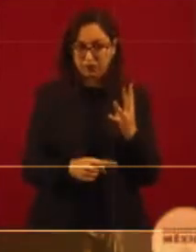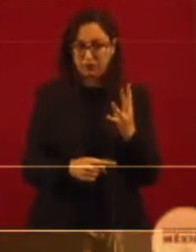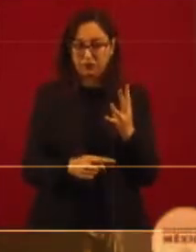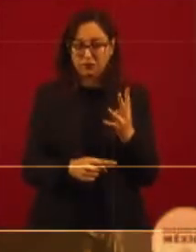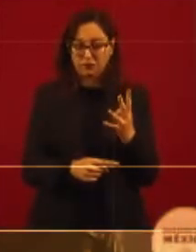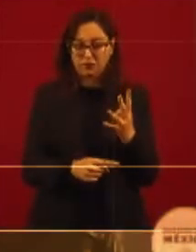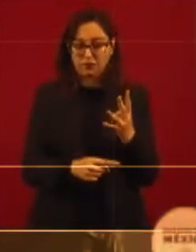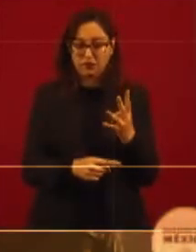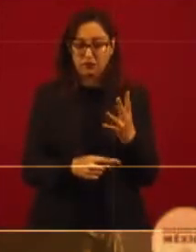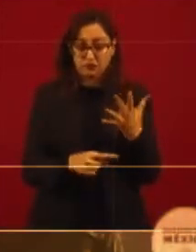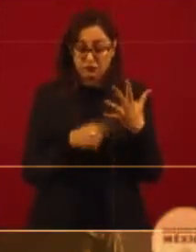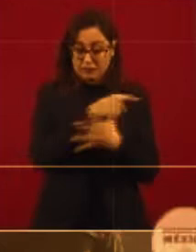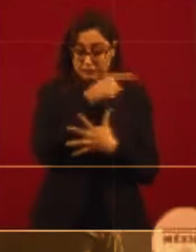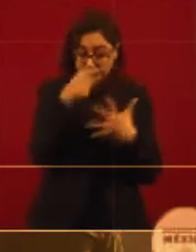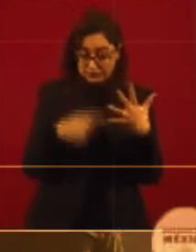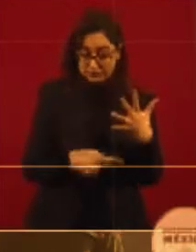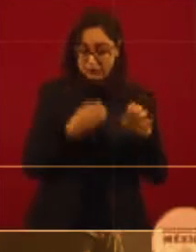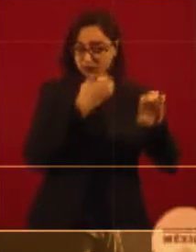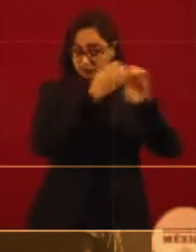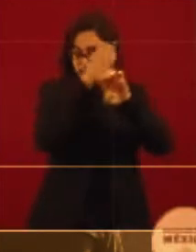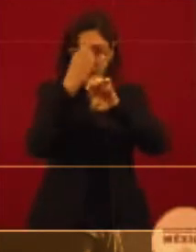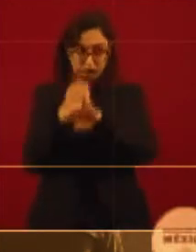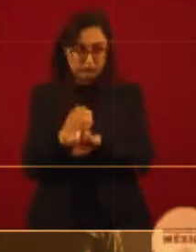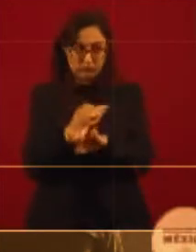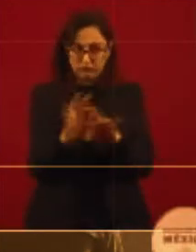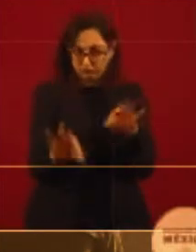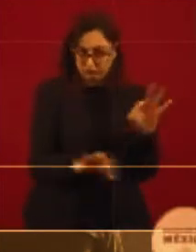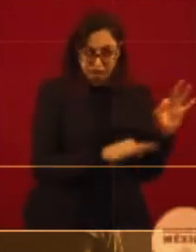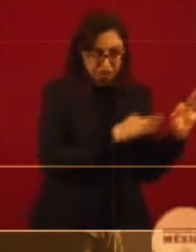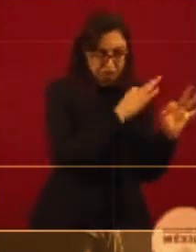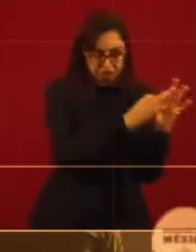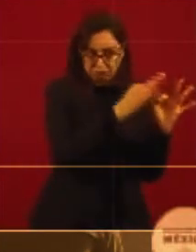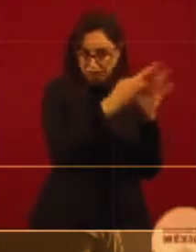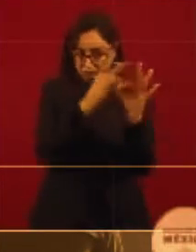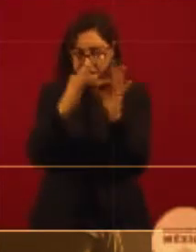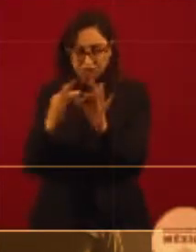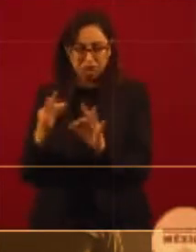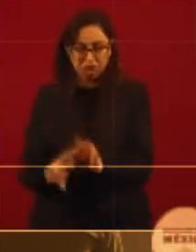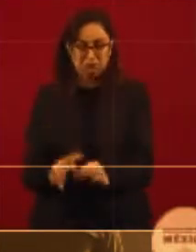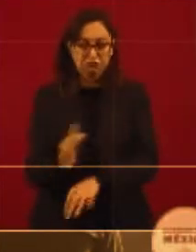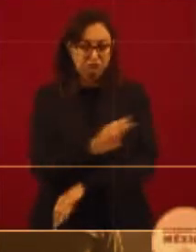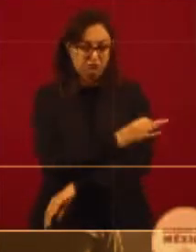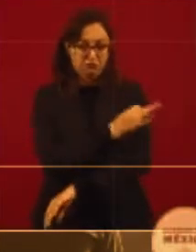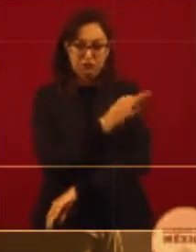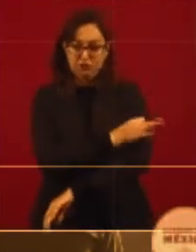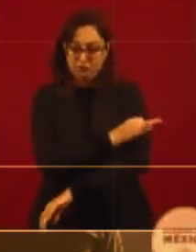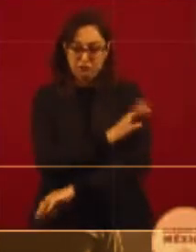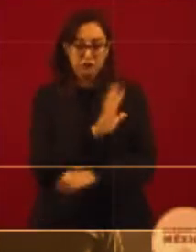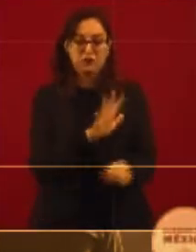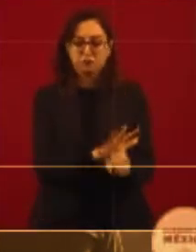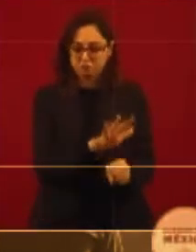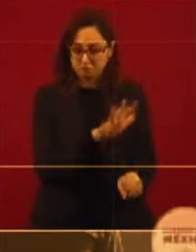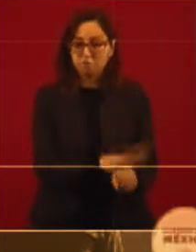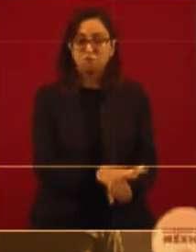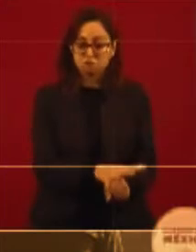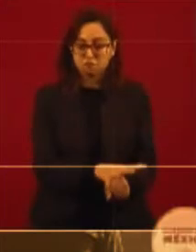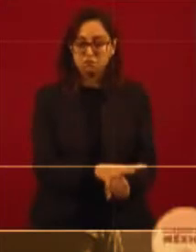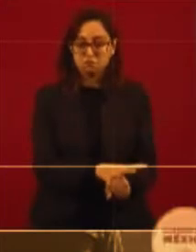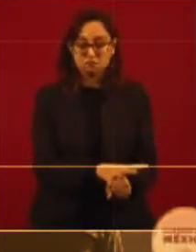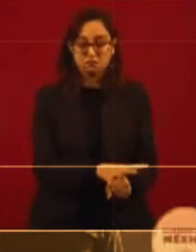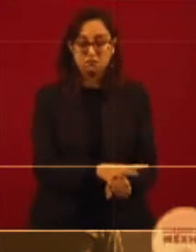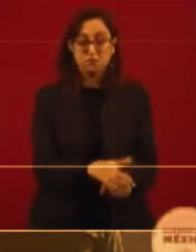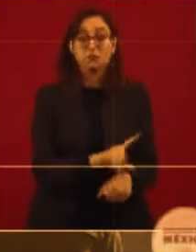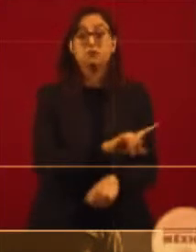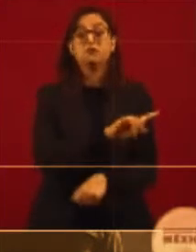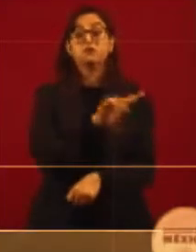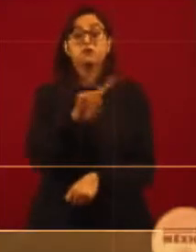estados con estas dosis. Luego vamos a